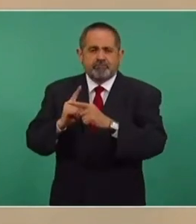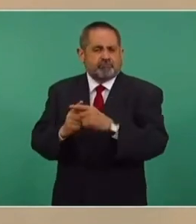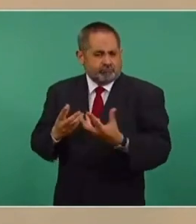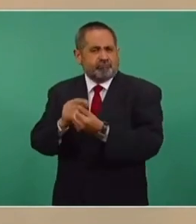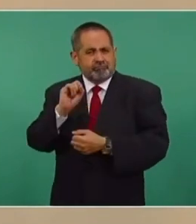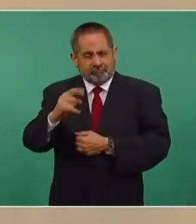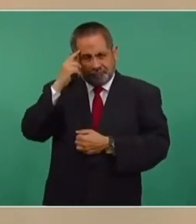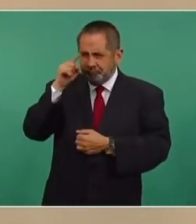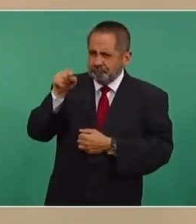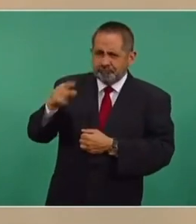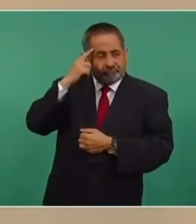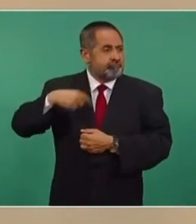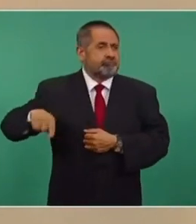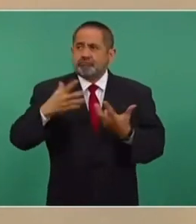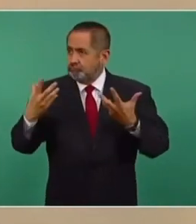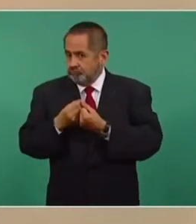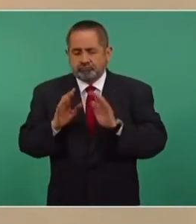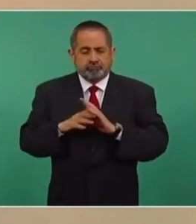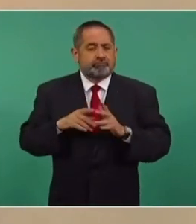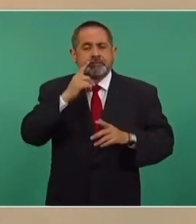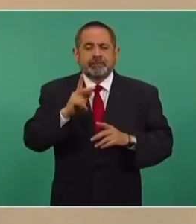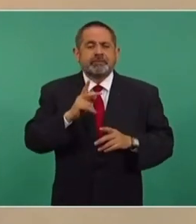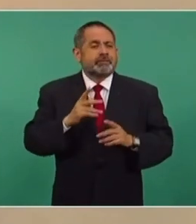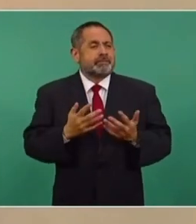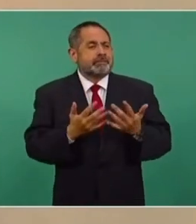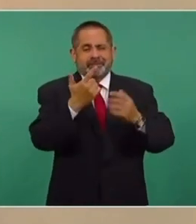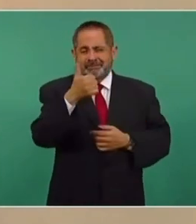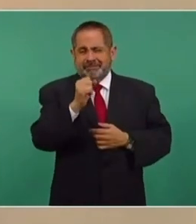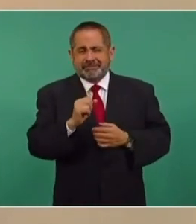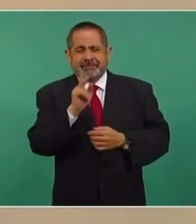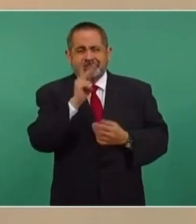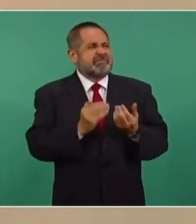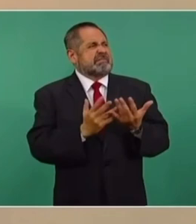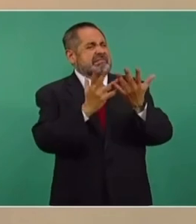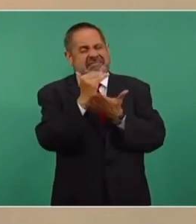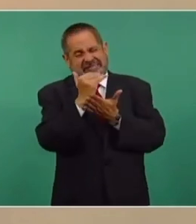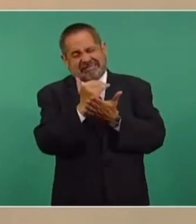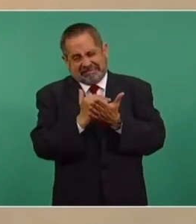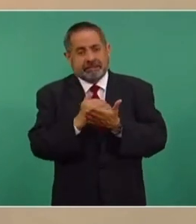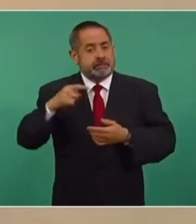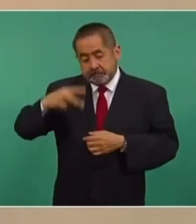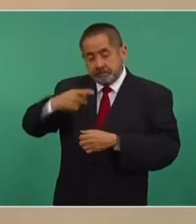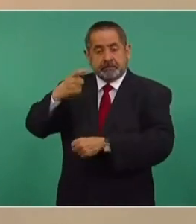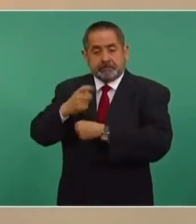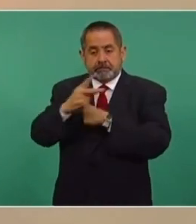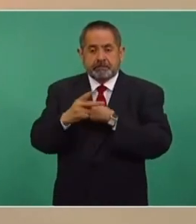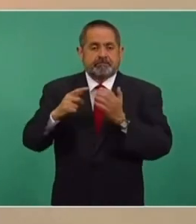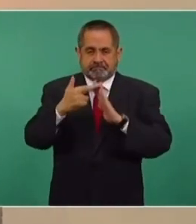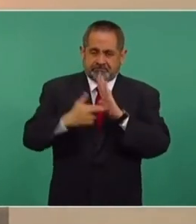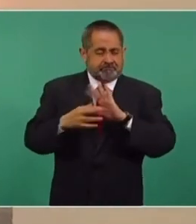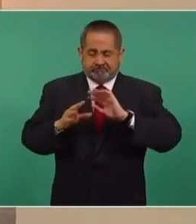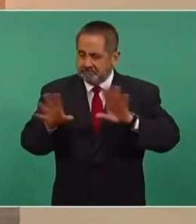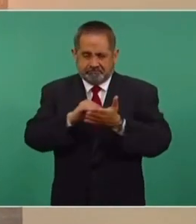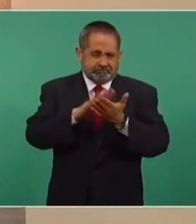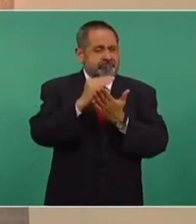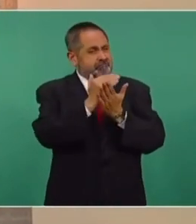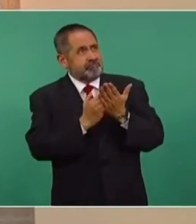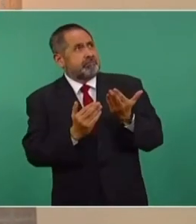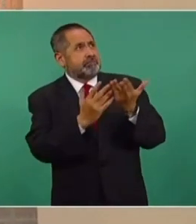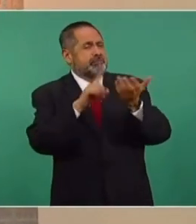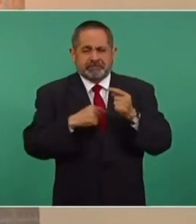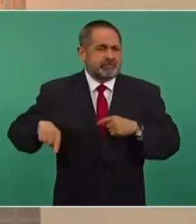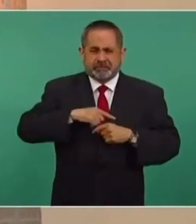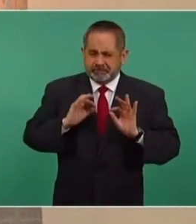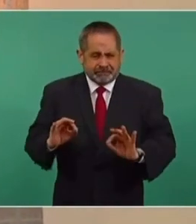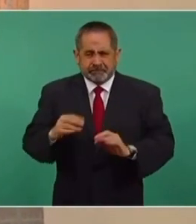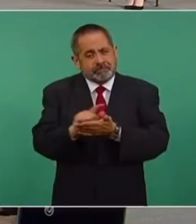global de metán para reducir colectivamente las emisiones mundiales de gas metano en el corto plazo y somos el primer país del mundo que reglamentó las emisiones de metán en toda la